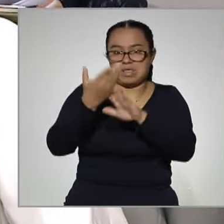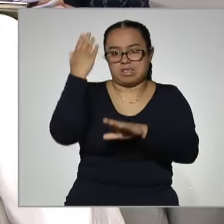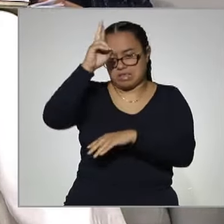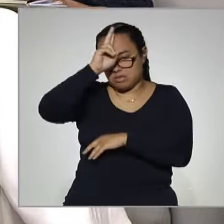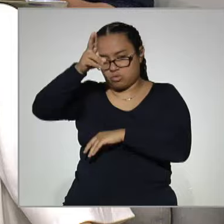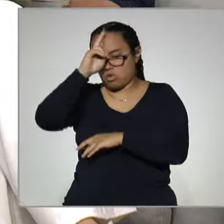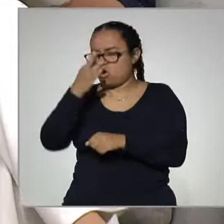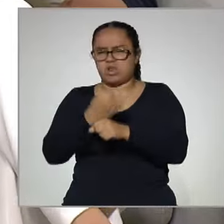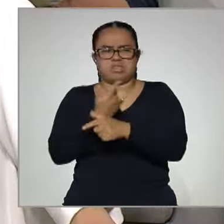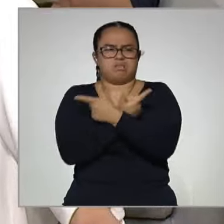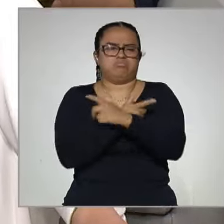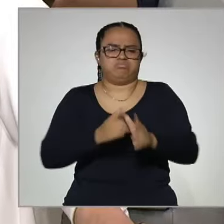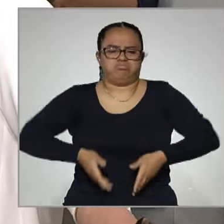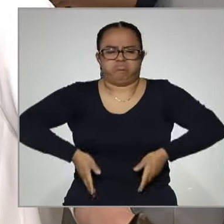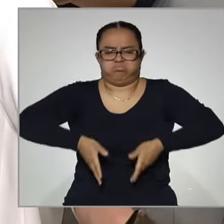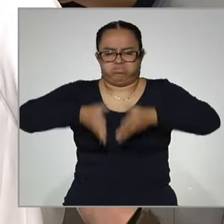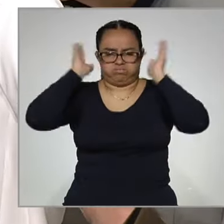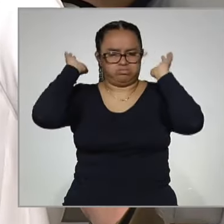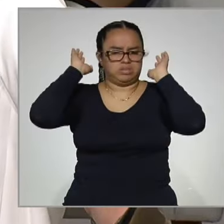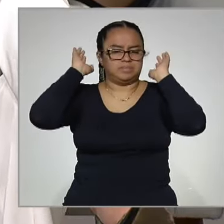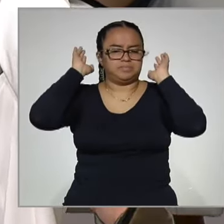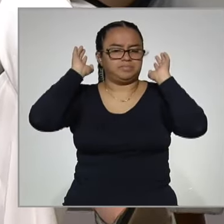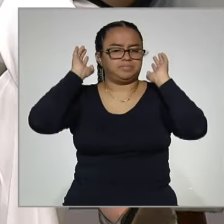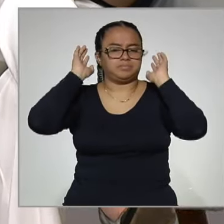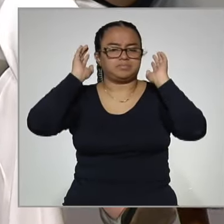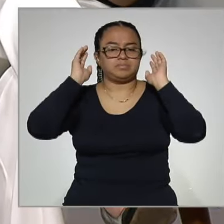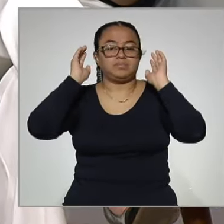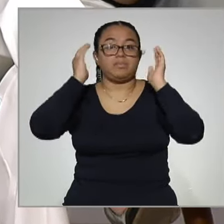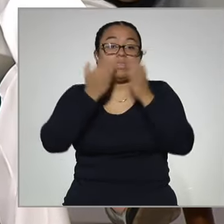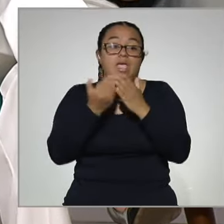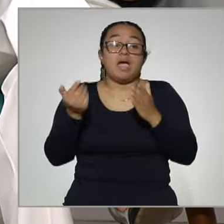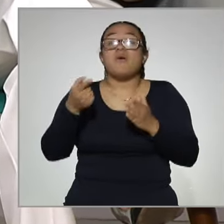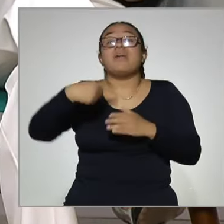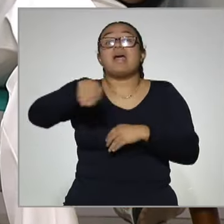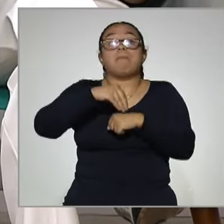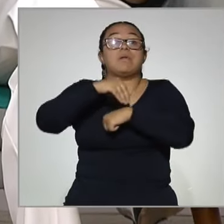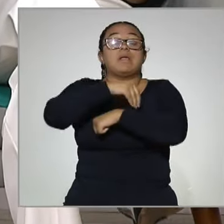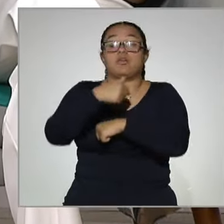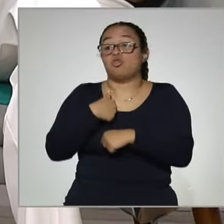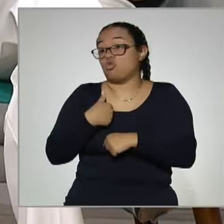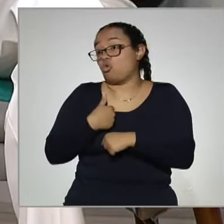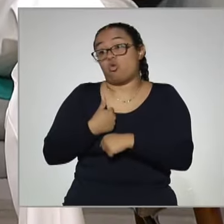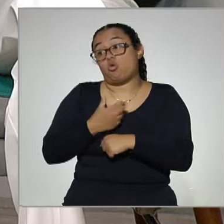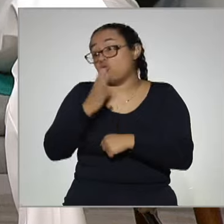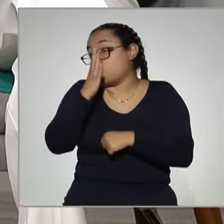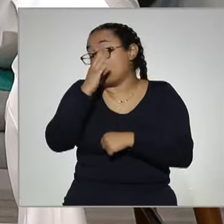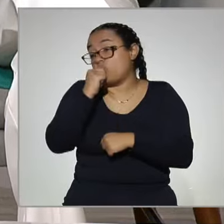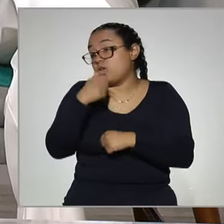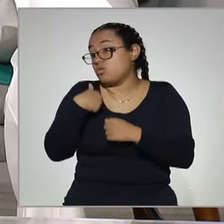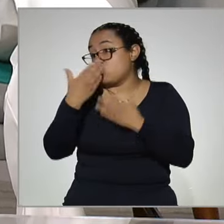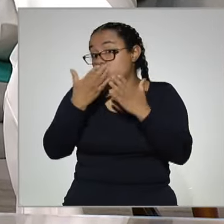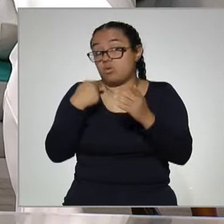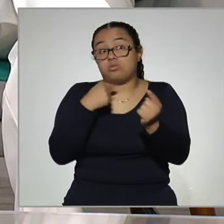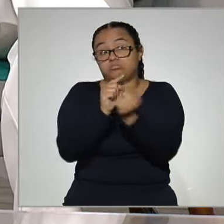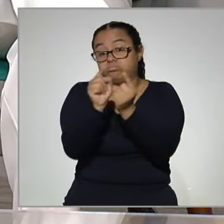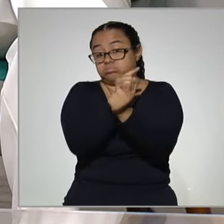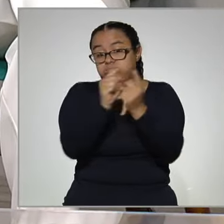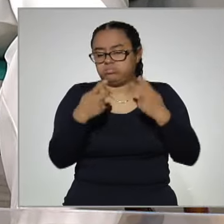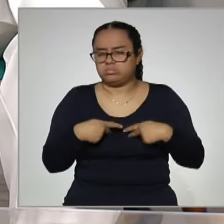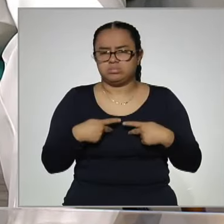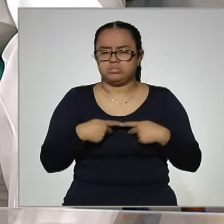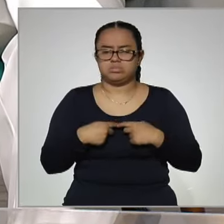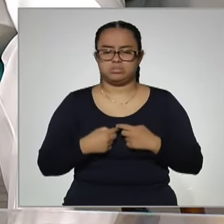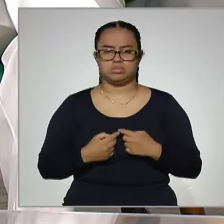entonces digamos que por ese lado ya no tenemos que decir, no, pues es que ya tengo que estar aislado, ya no puedo convivir, está